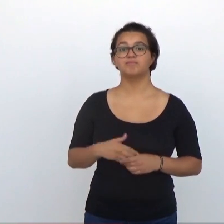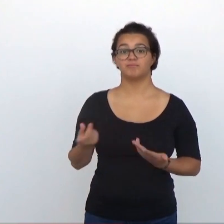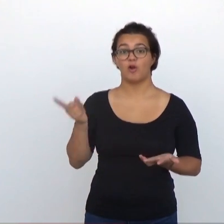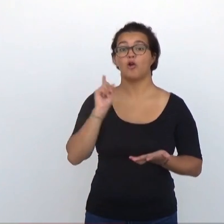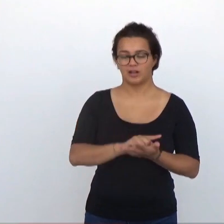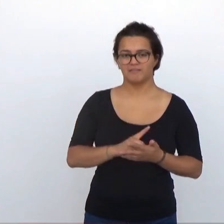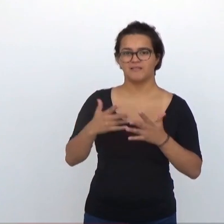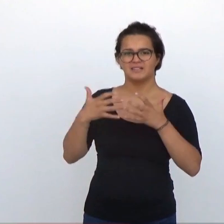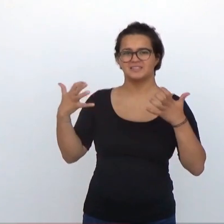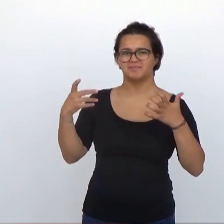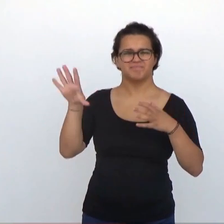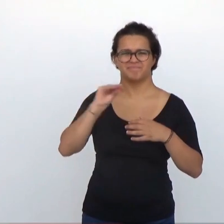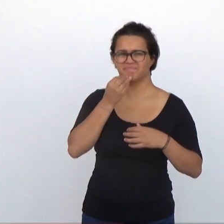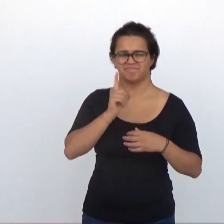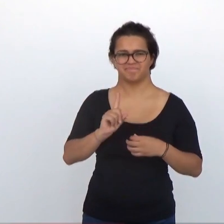Otra vez.